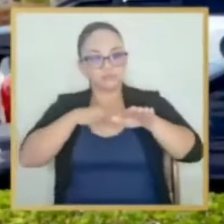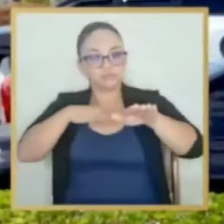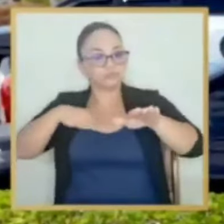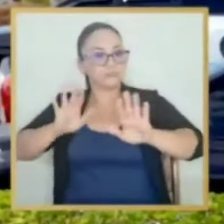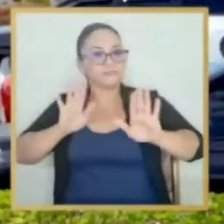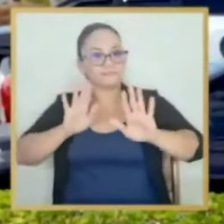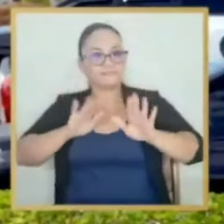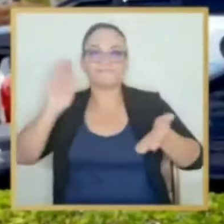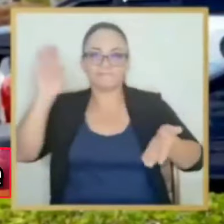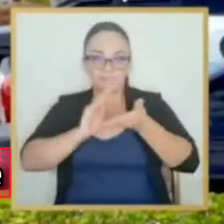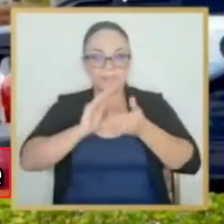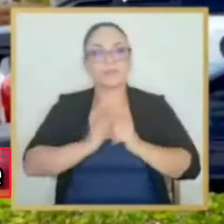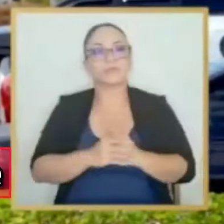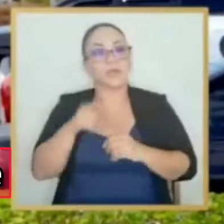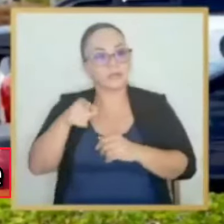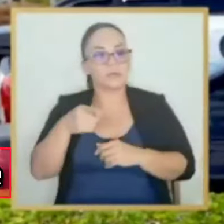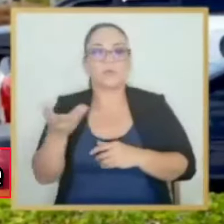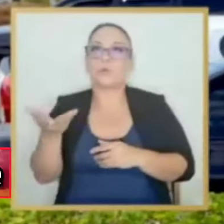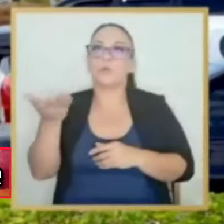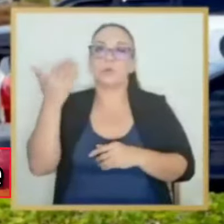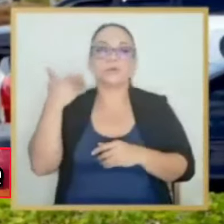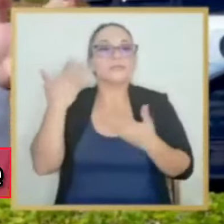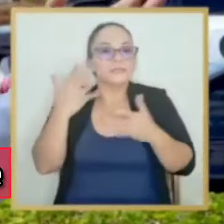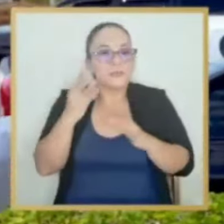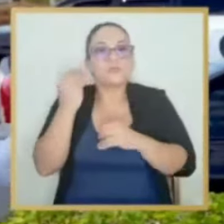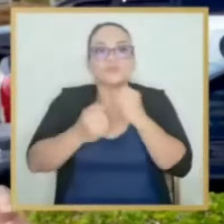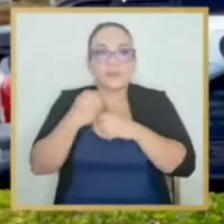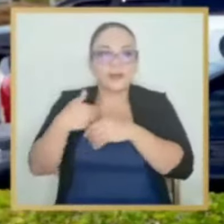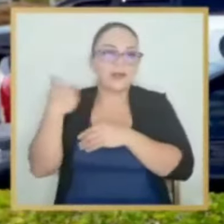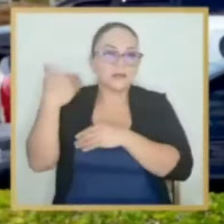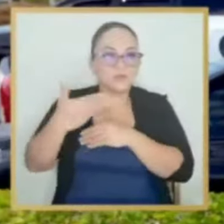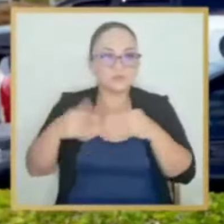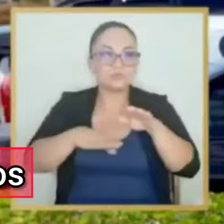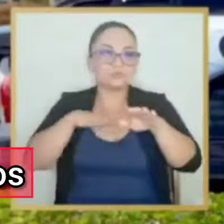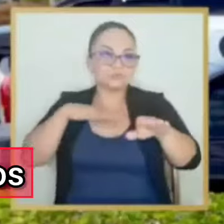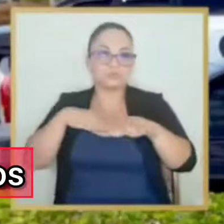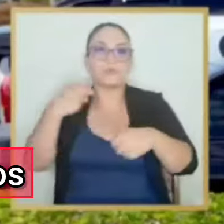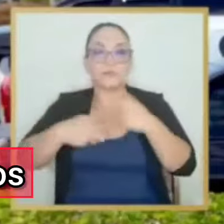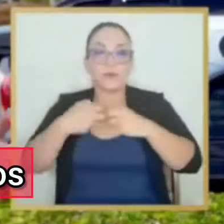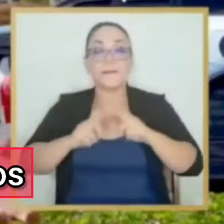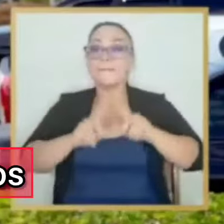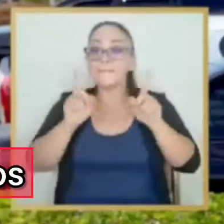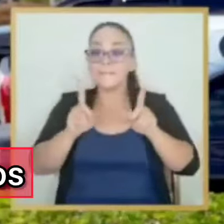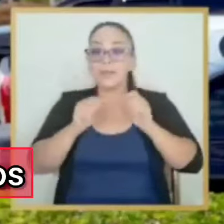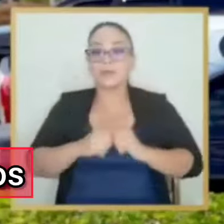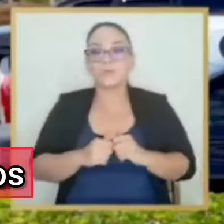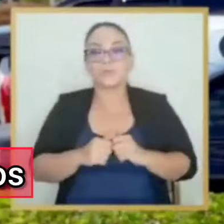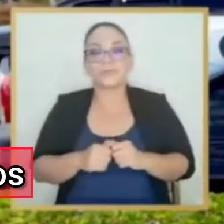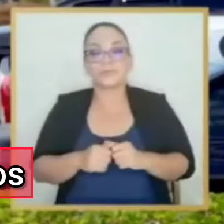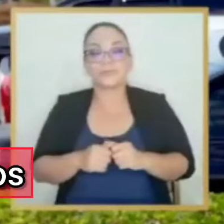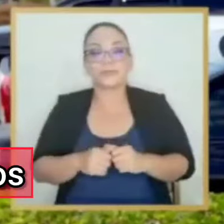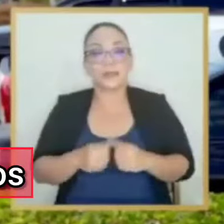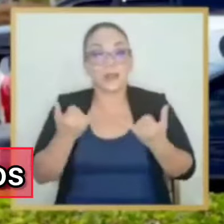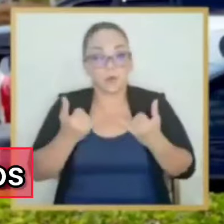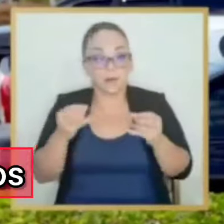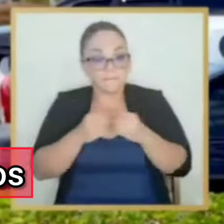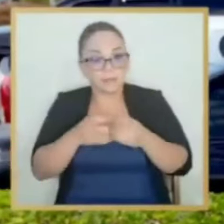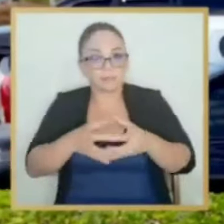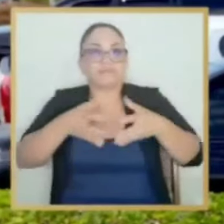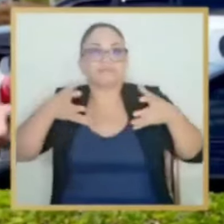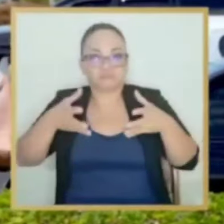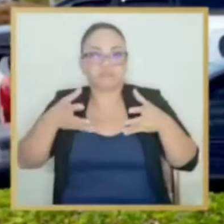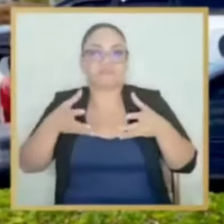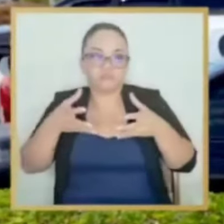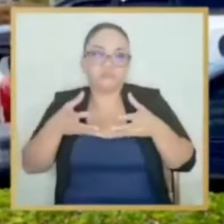congestionamiento que hemos estado sufriendo desde hace ya muchísimos años, pero que debido al incremento de vehículos